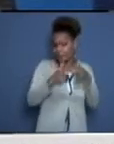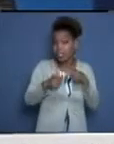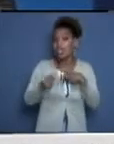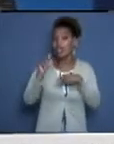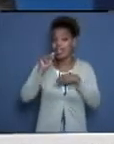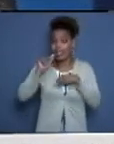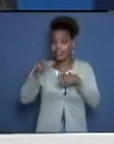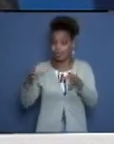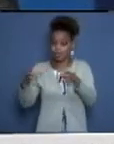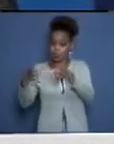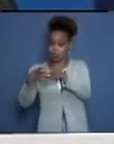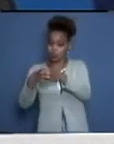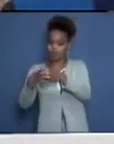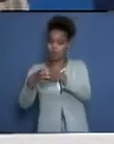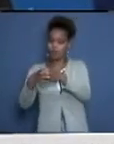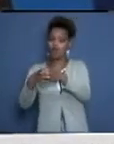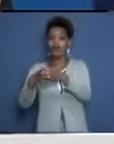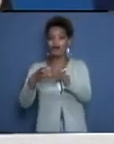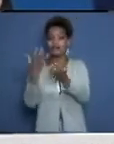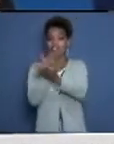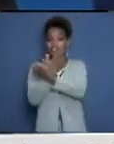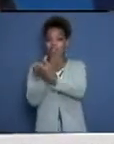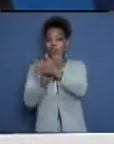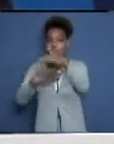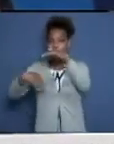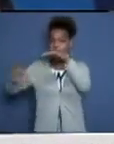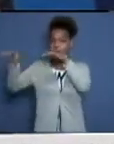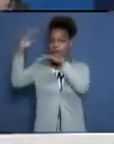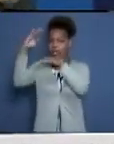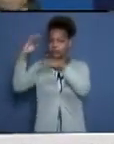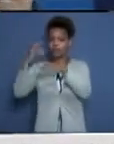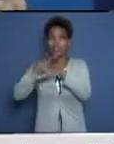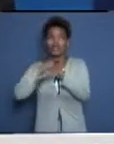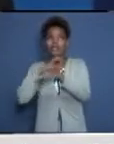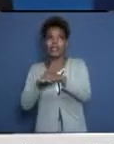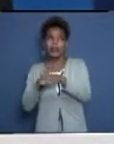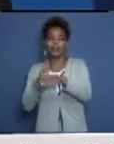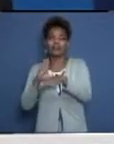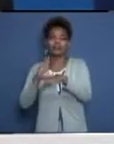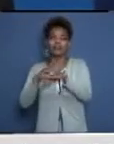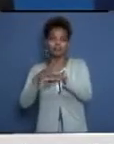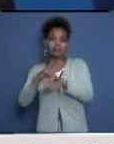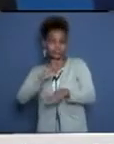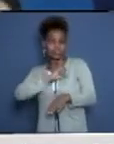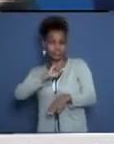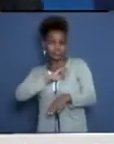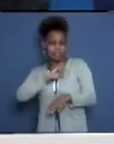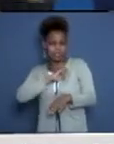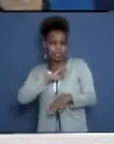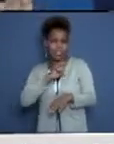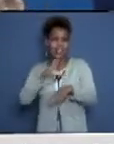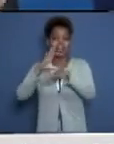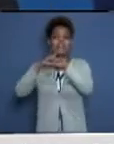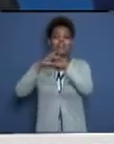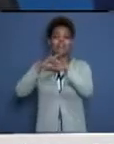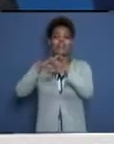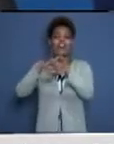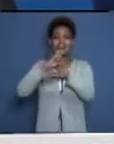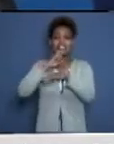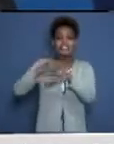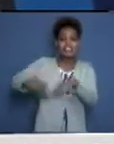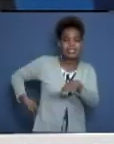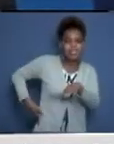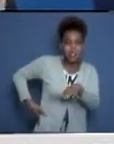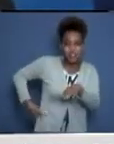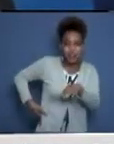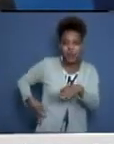con una gran afectación del organismo, como puede ser la insuficiencia cardíaca, la enfermedad renal crónica, la enfermedad cerebrovascular, los